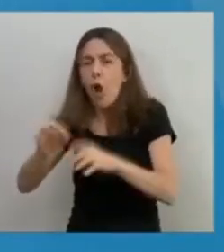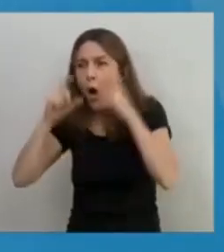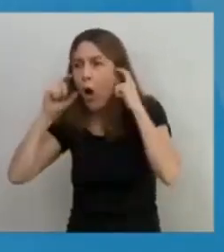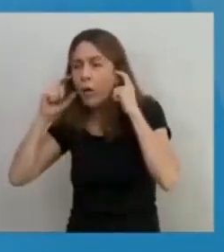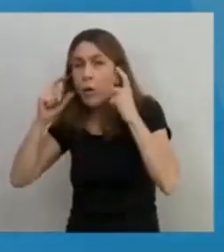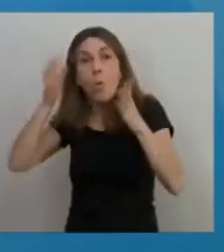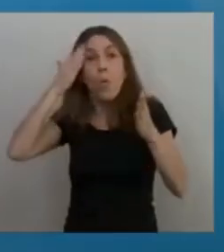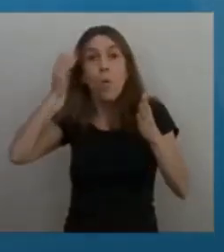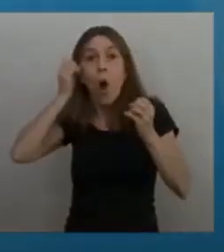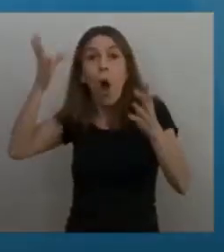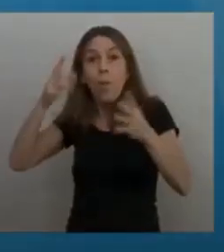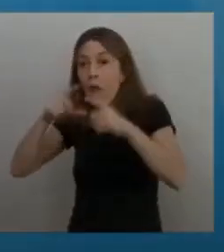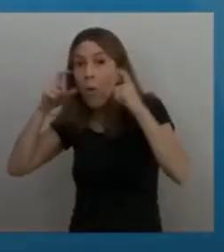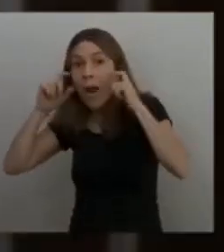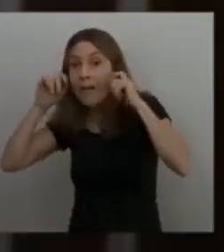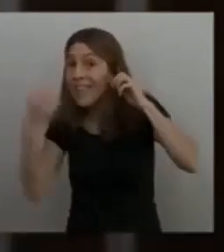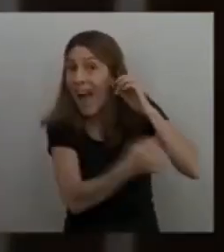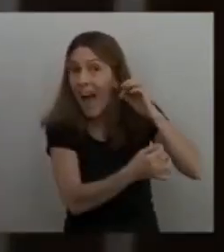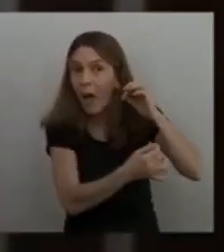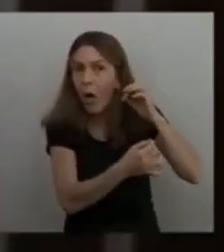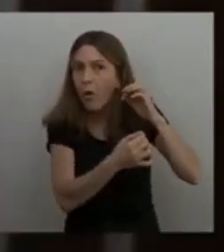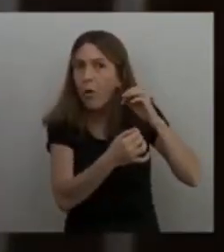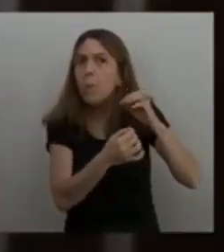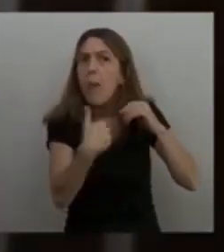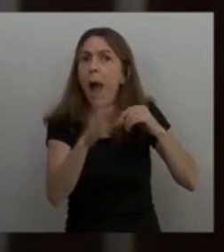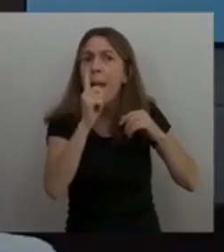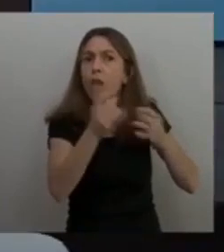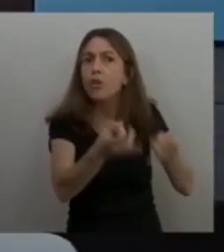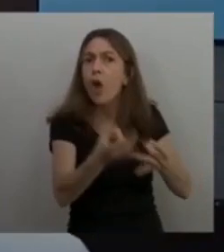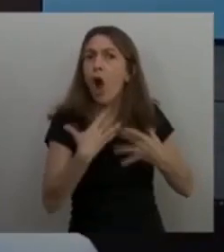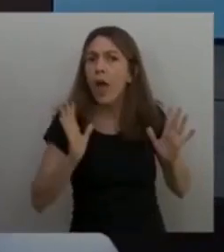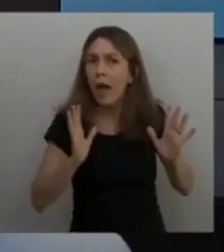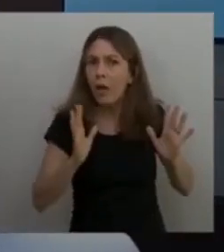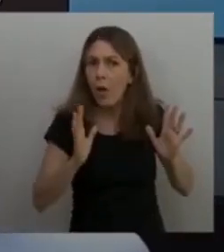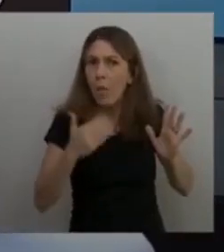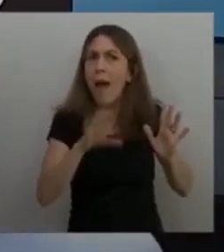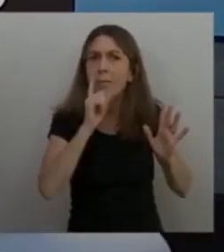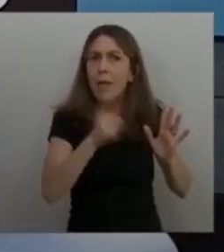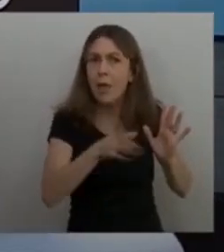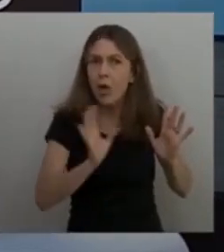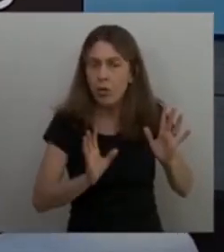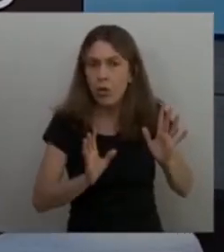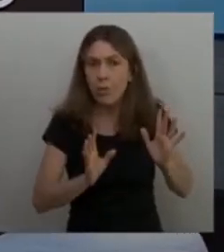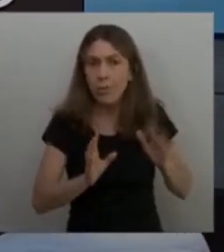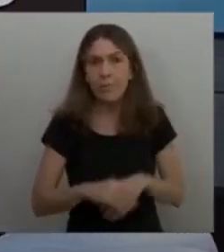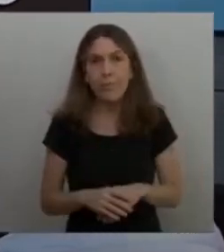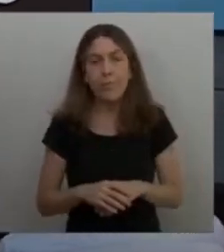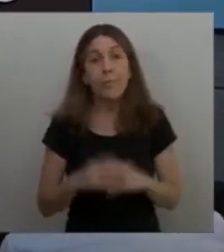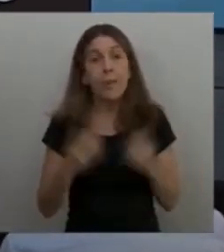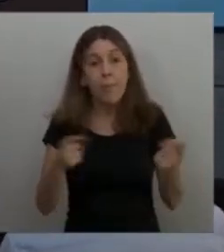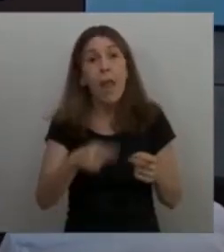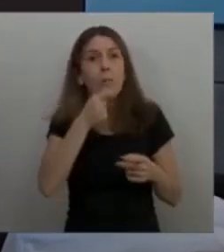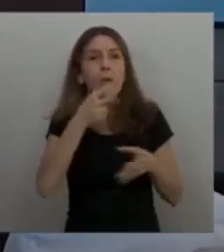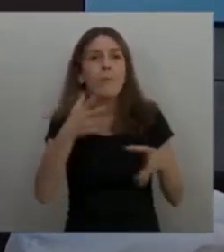nos expone mucho más. Pero que el